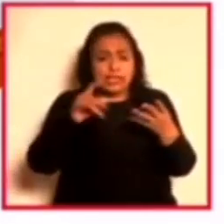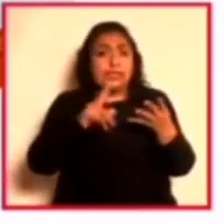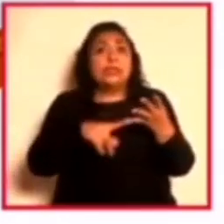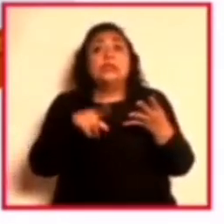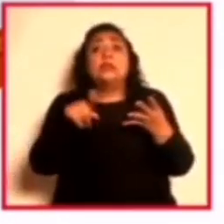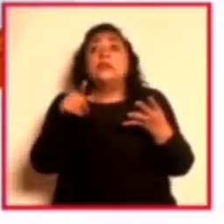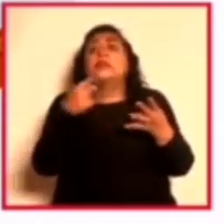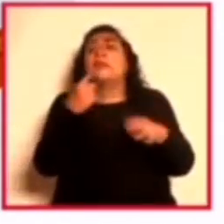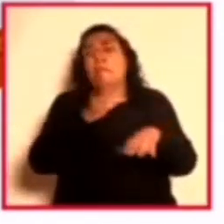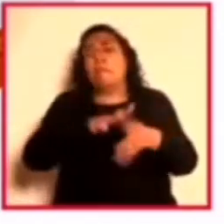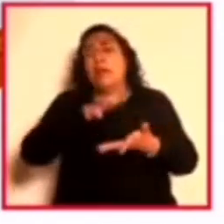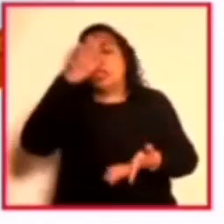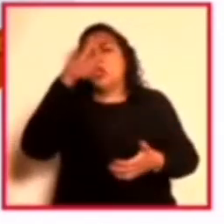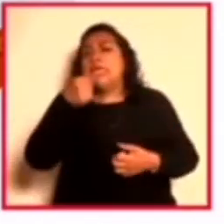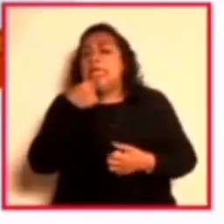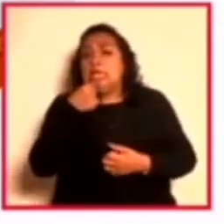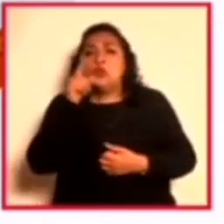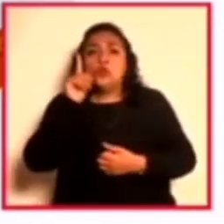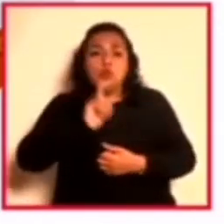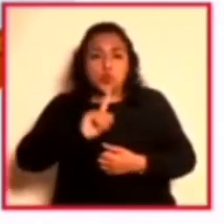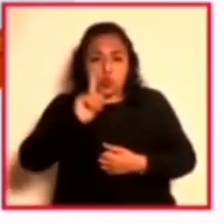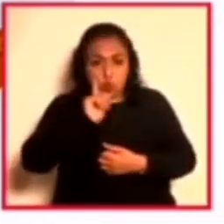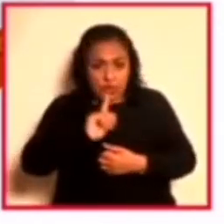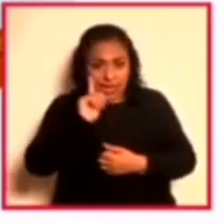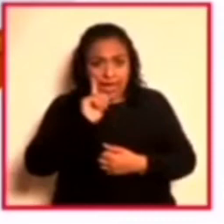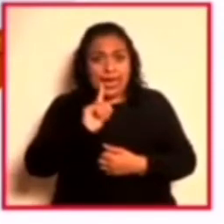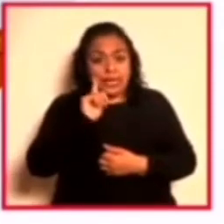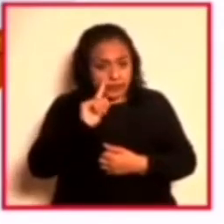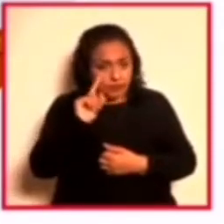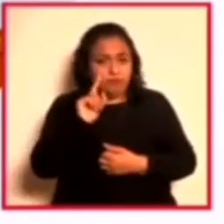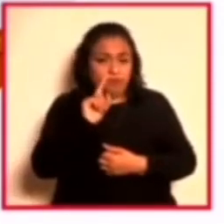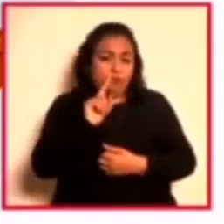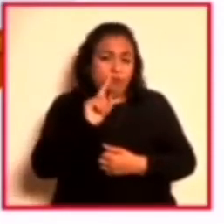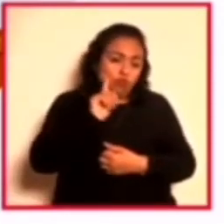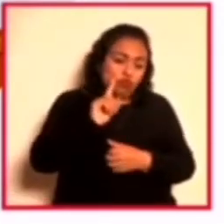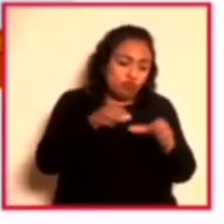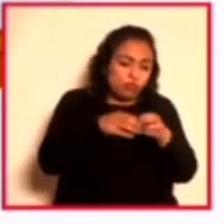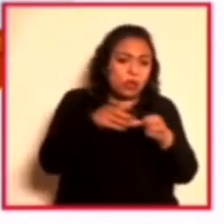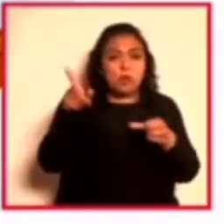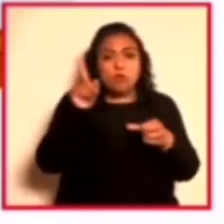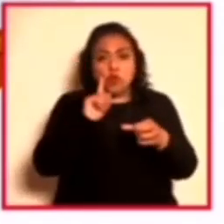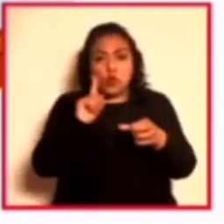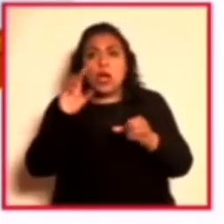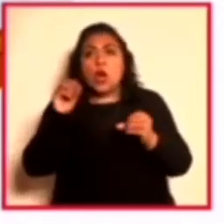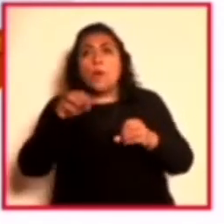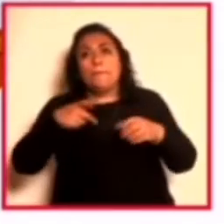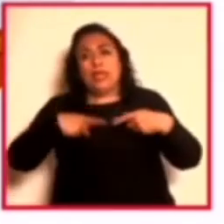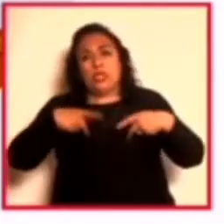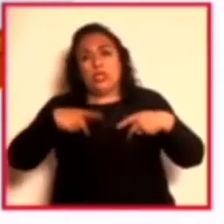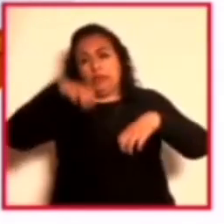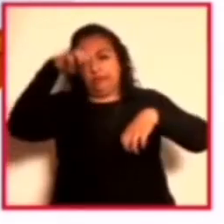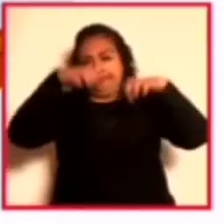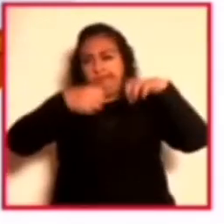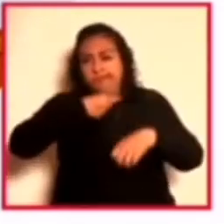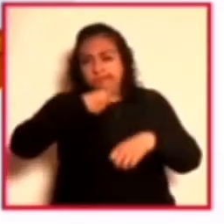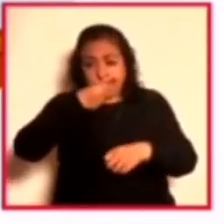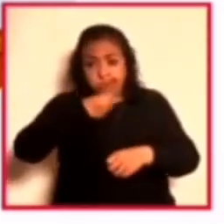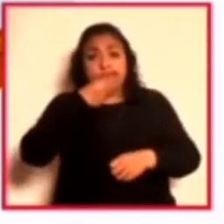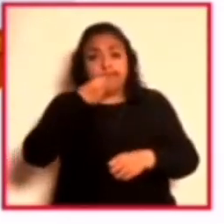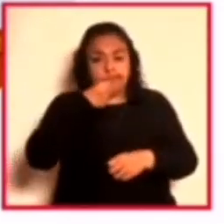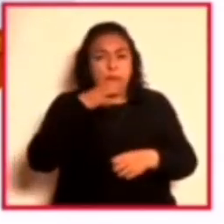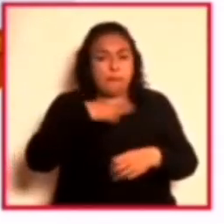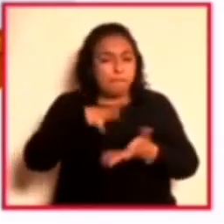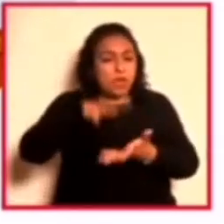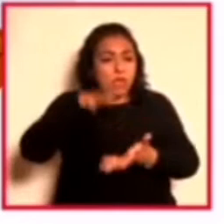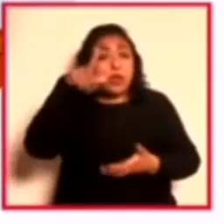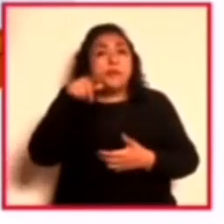niños y mujeres, también de personas de la tercera edad. Y algo que hemos estado,